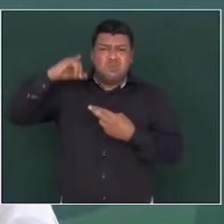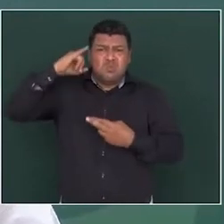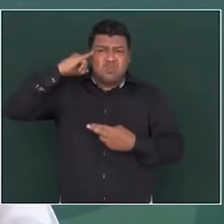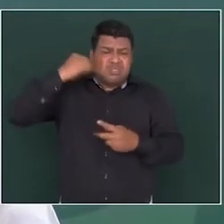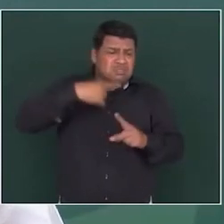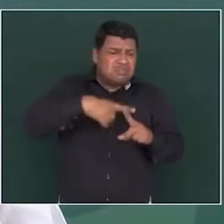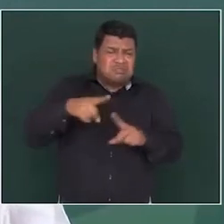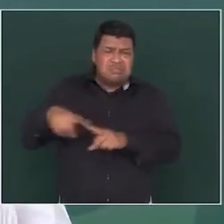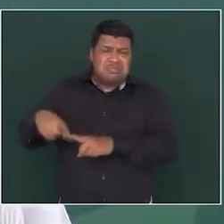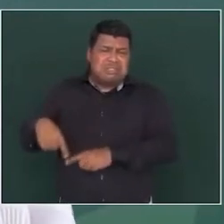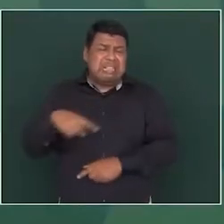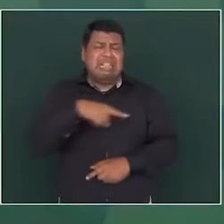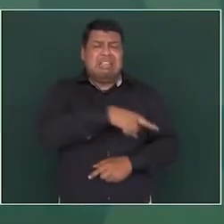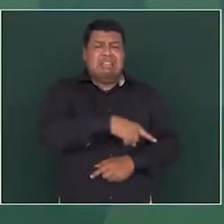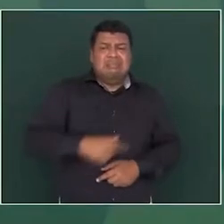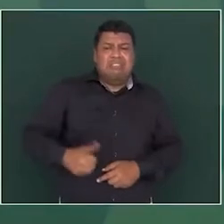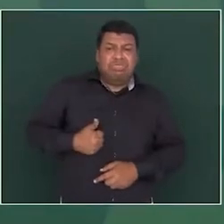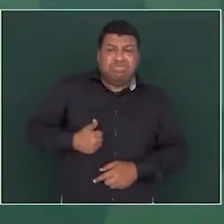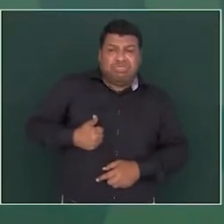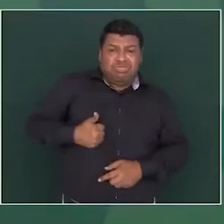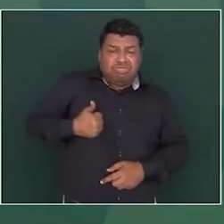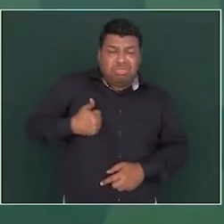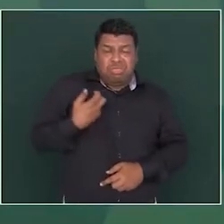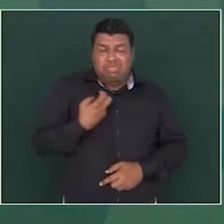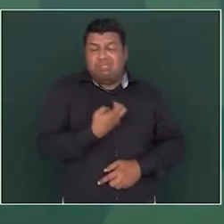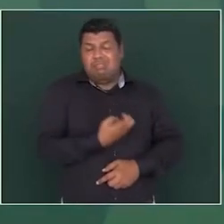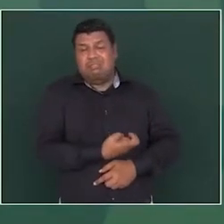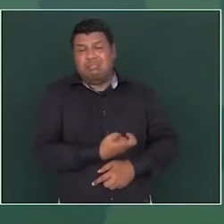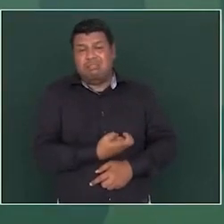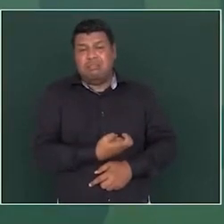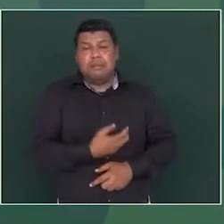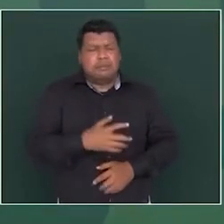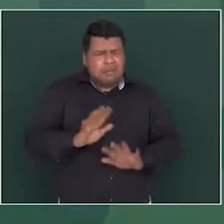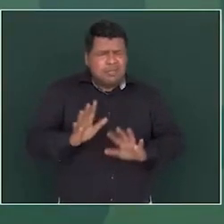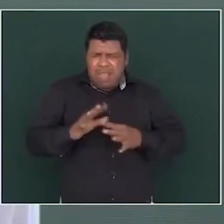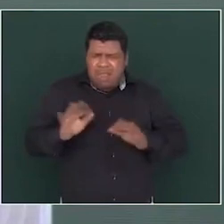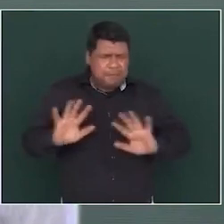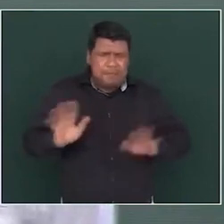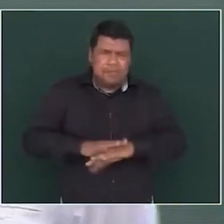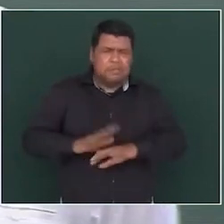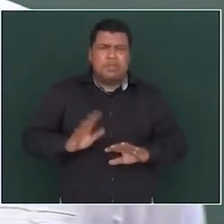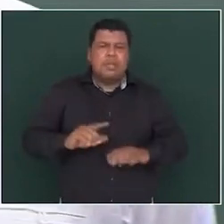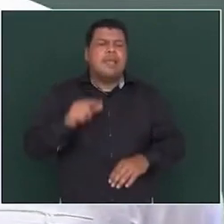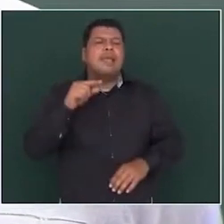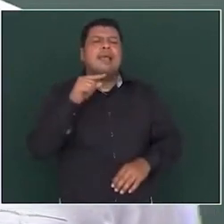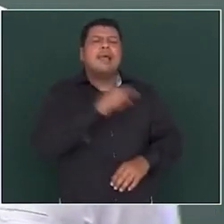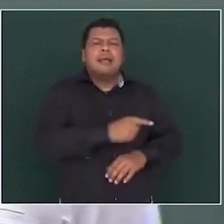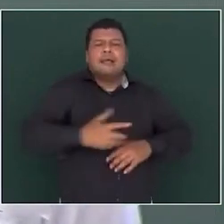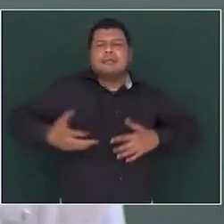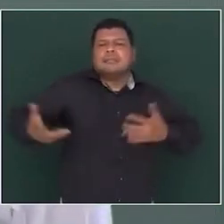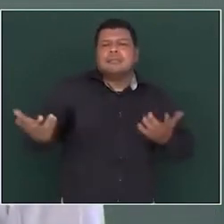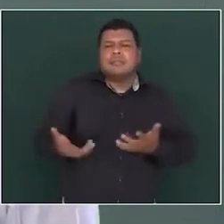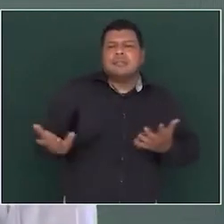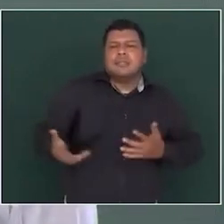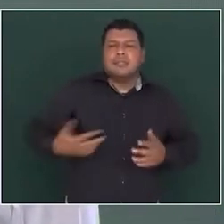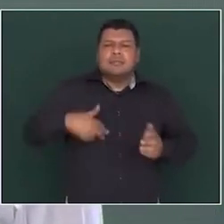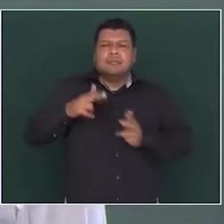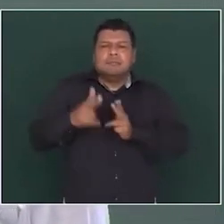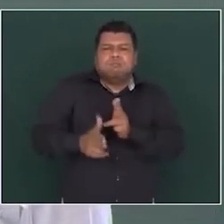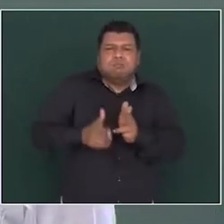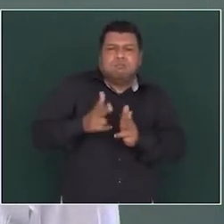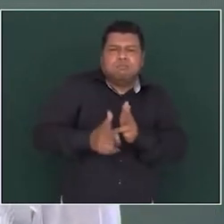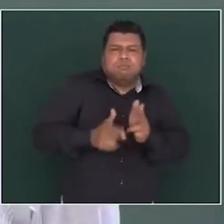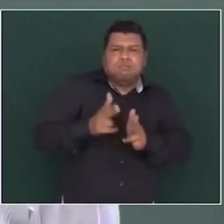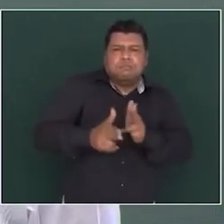voy a hablar de que fue el que privatizó los ferrocarriles